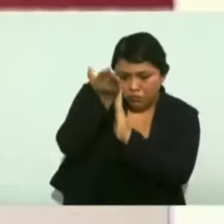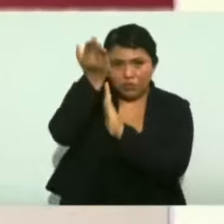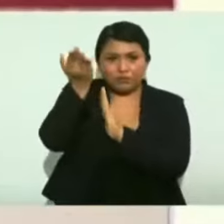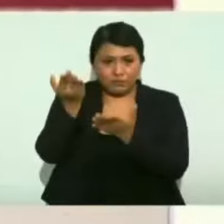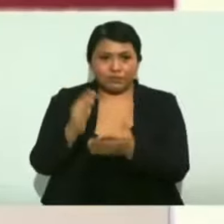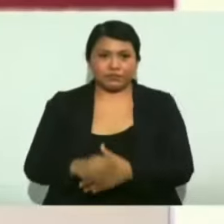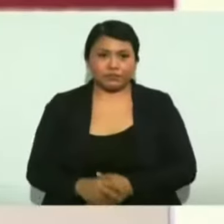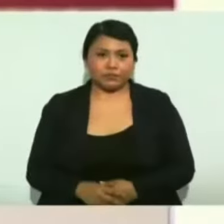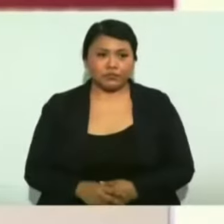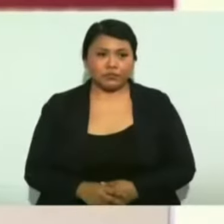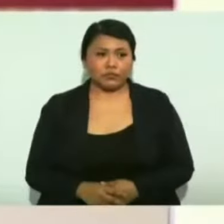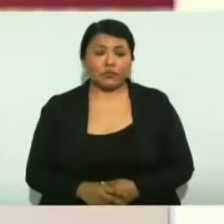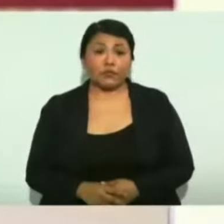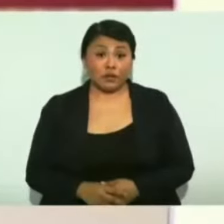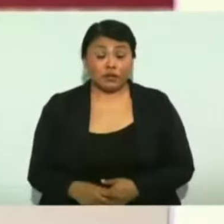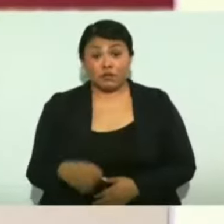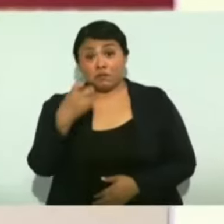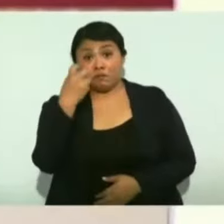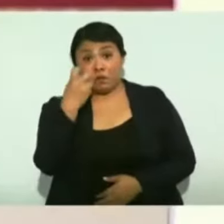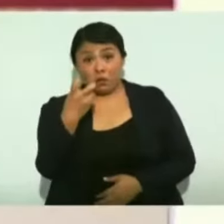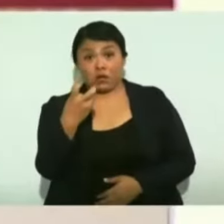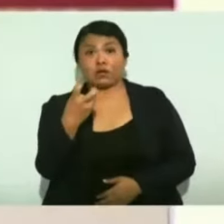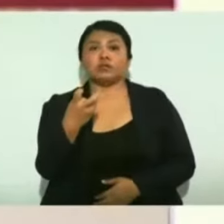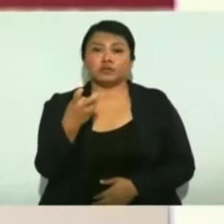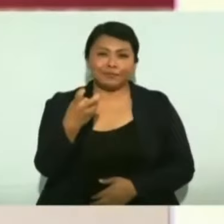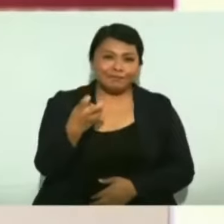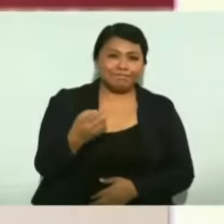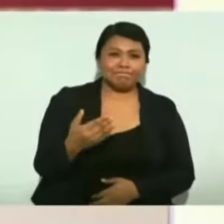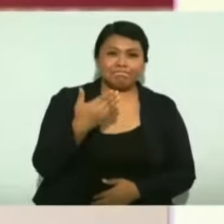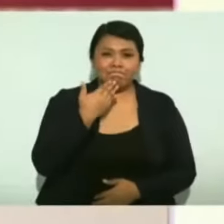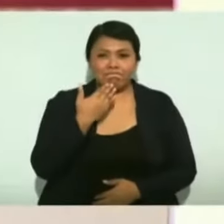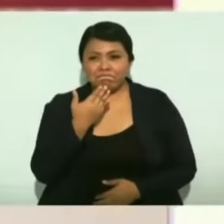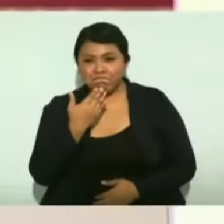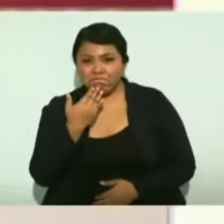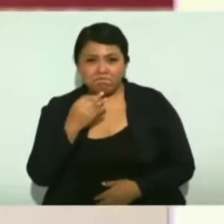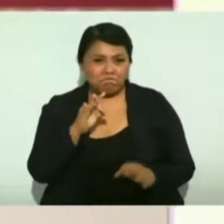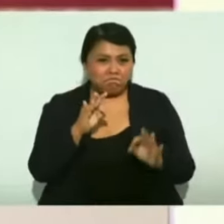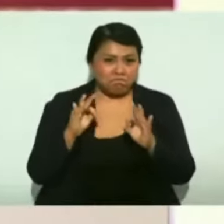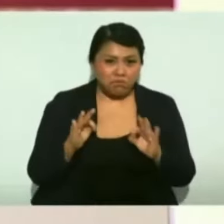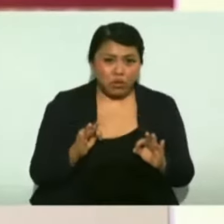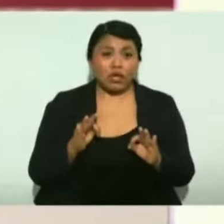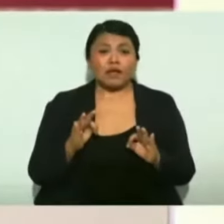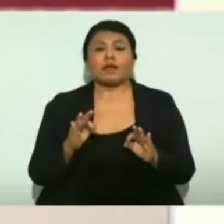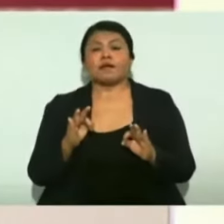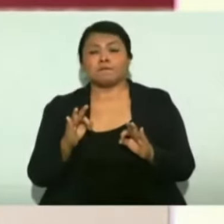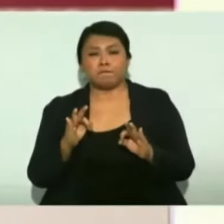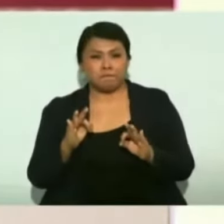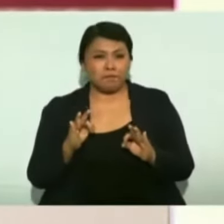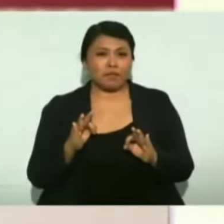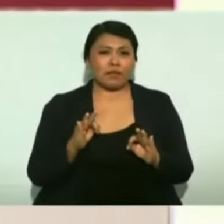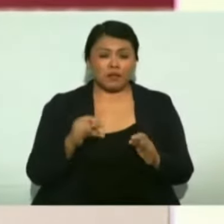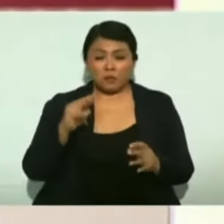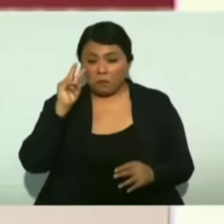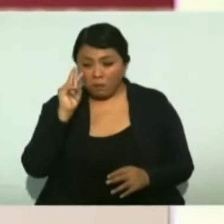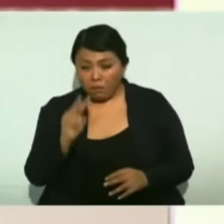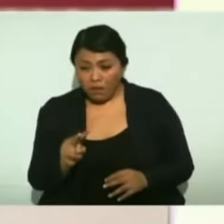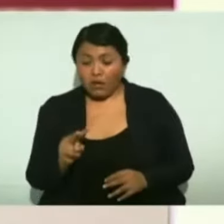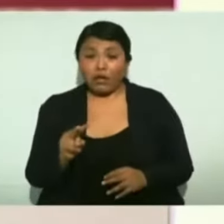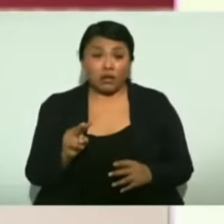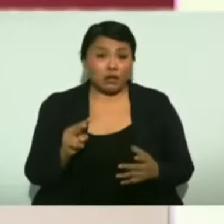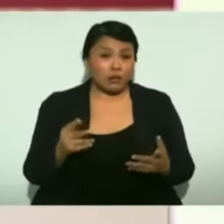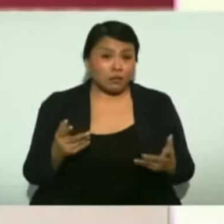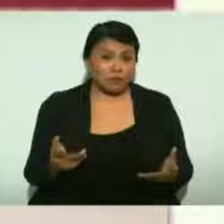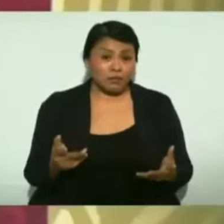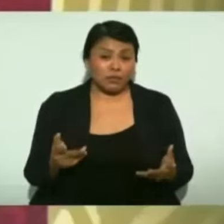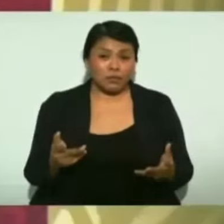por eso ya era tiempo de que se atendiera de nuevo al sureste